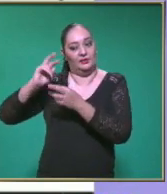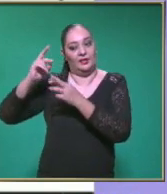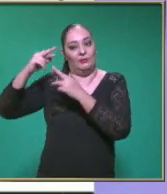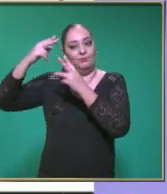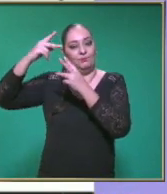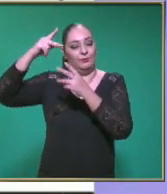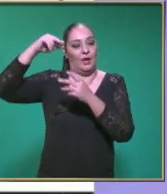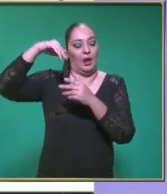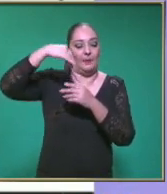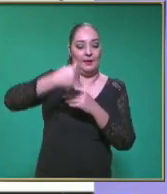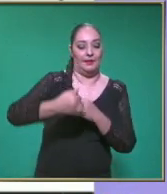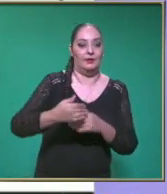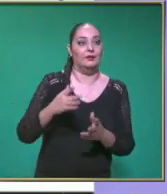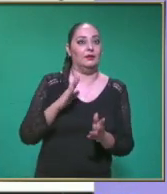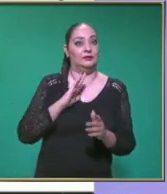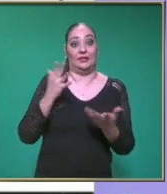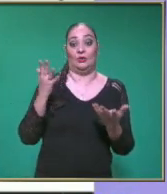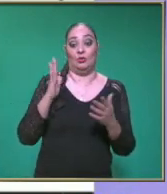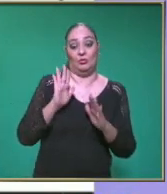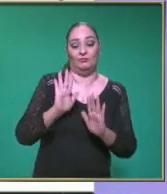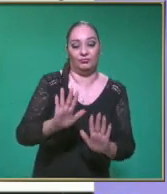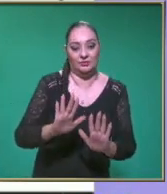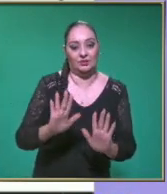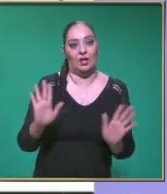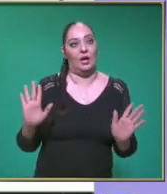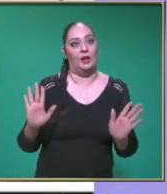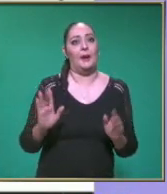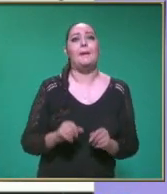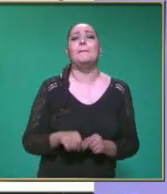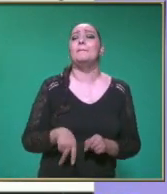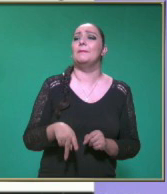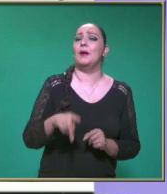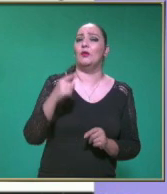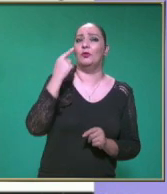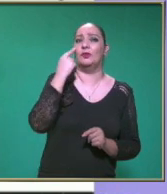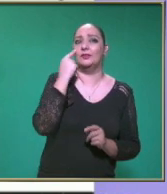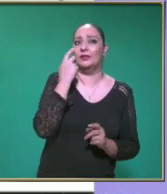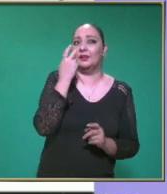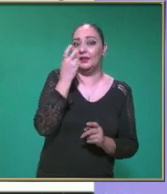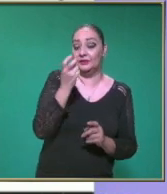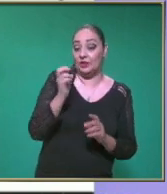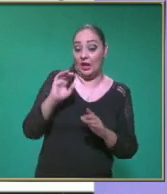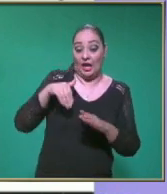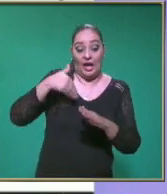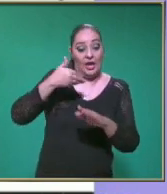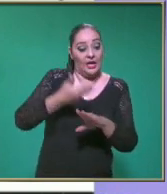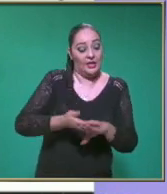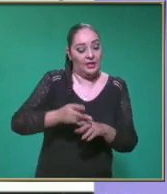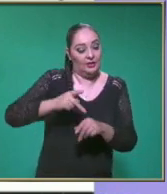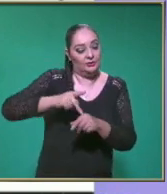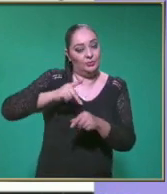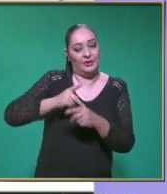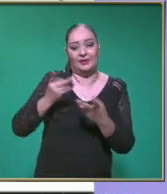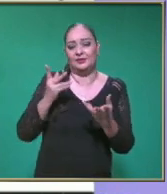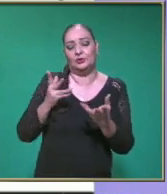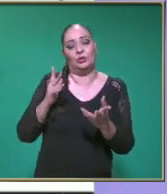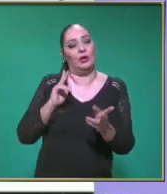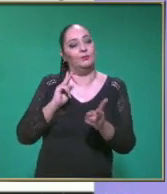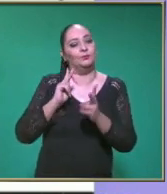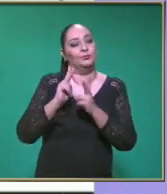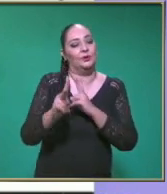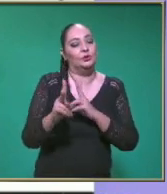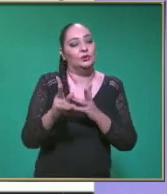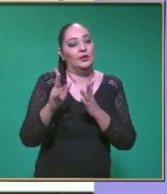obstaculizaron El camino El resultado De la caída libre De las rocas Es un aumento De velocidad Conforme van